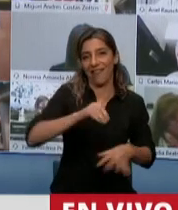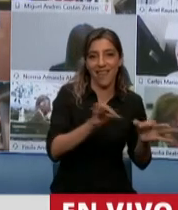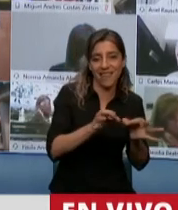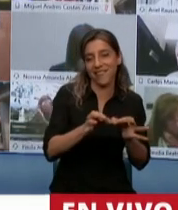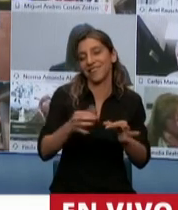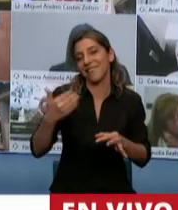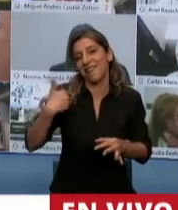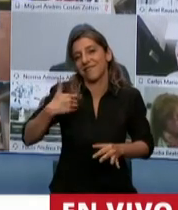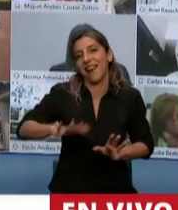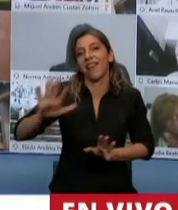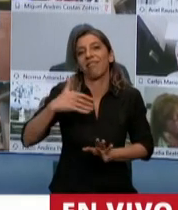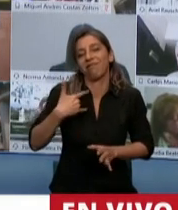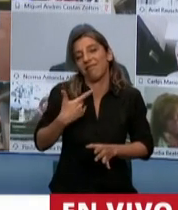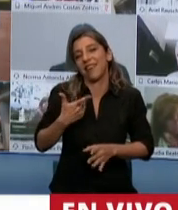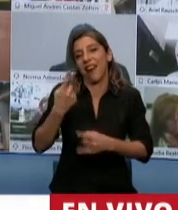Presidenta.